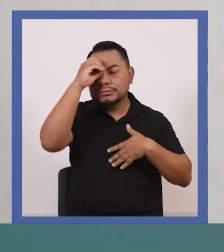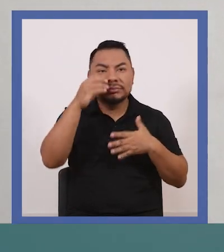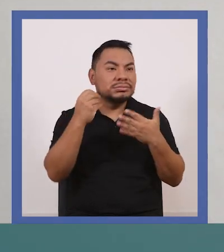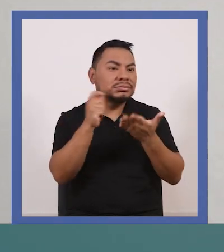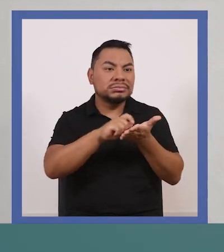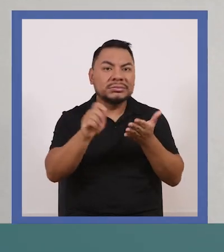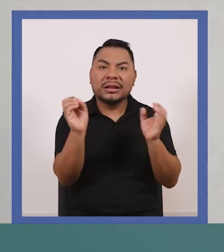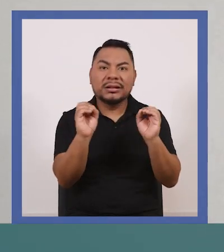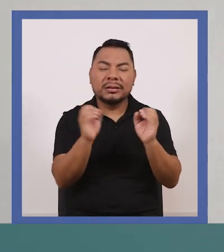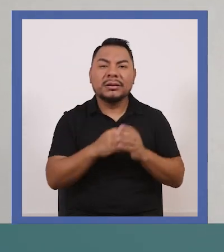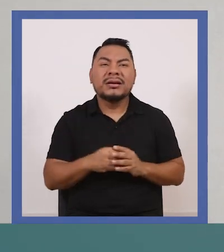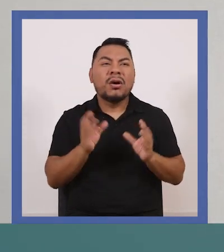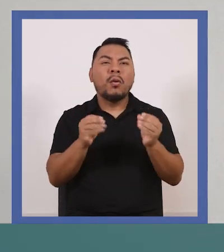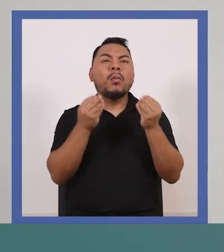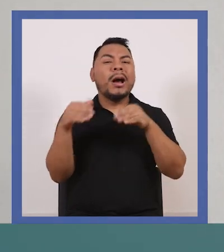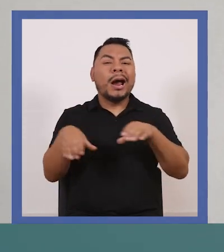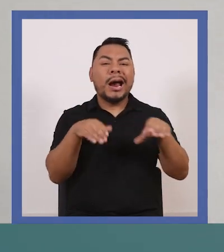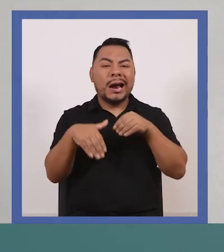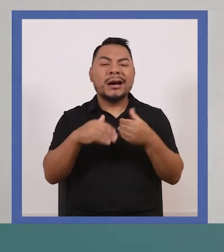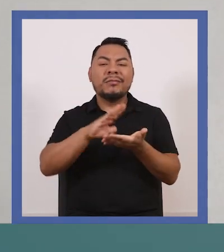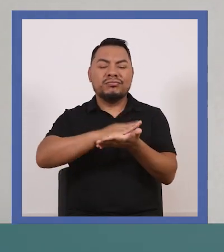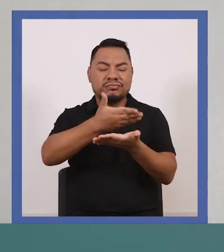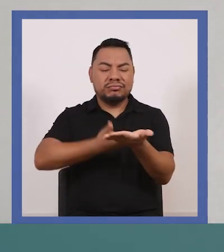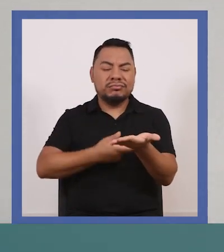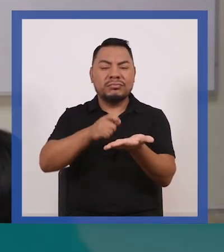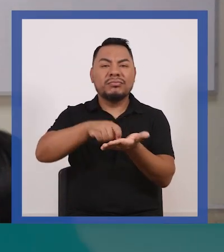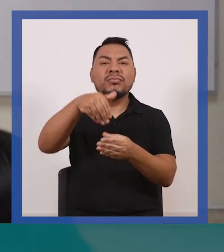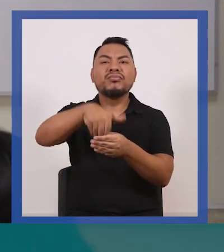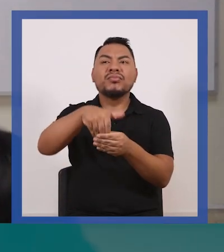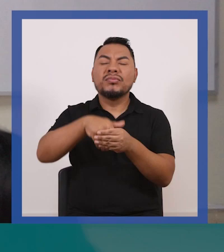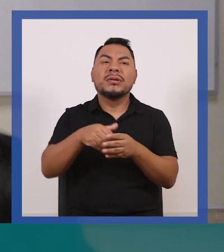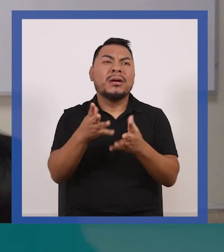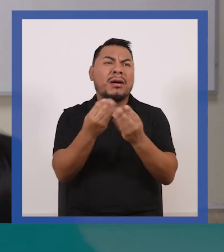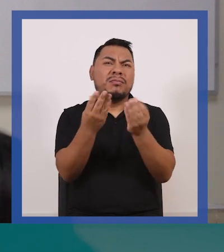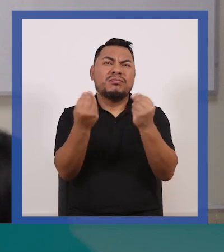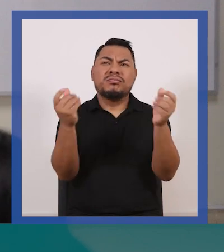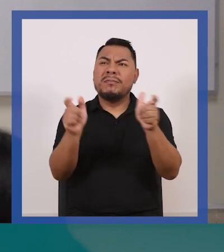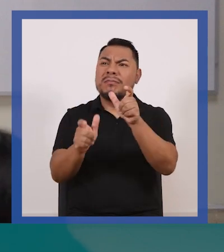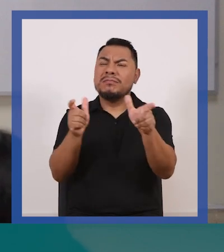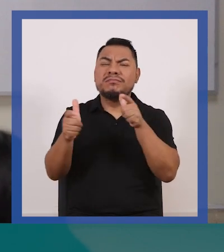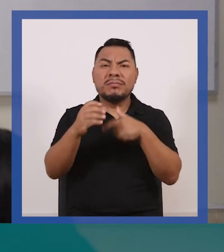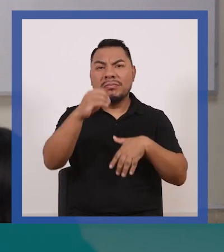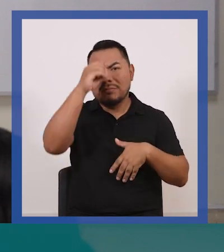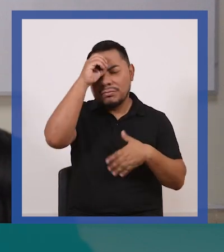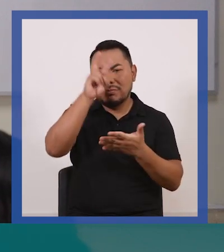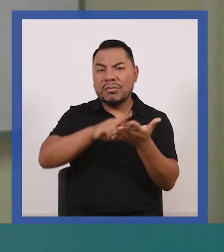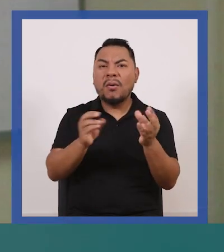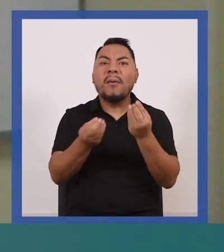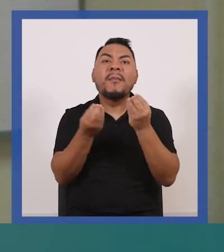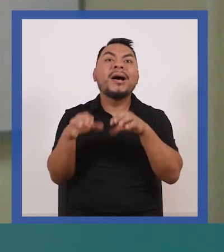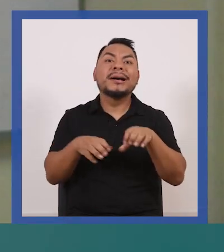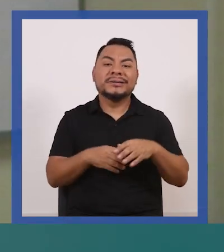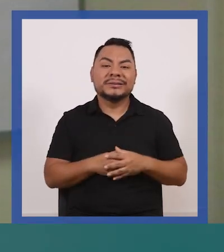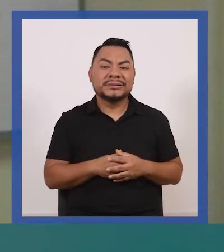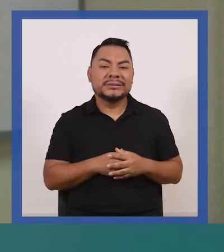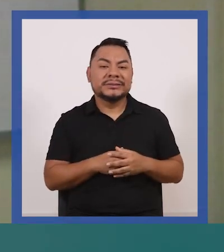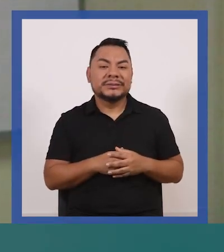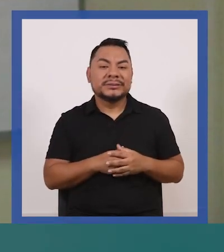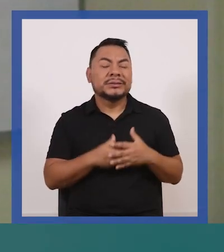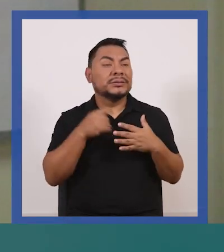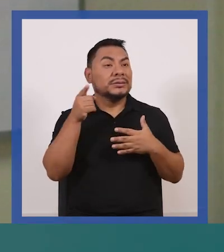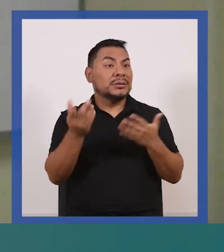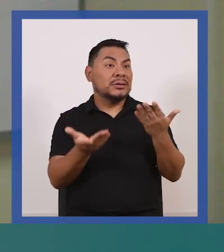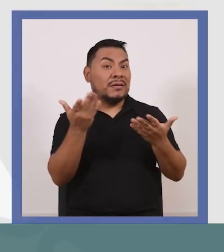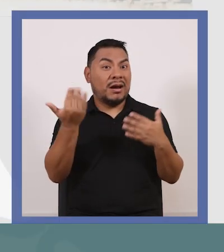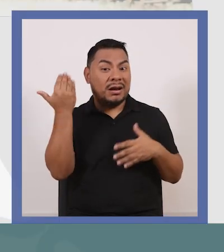un sistema electoral con boletas de sufragio con una población mayoritariamente analfabeta. ¿Cómo era esto? ¿Era como levantar